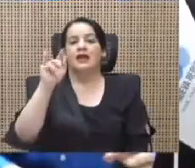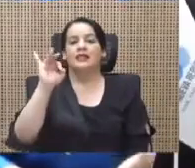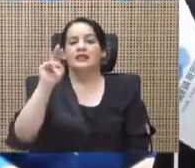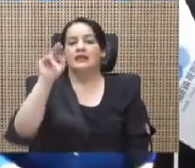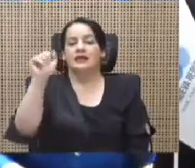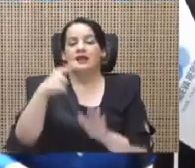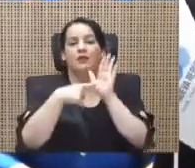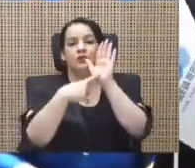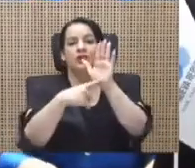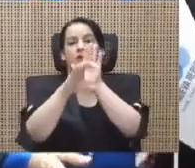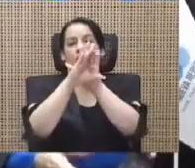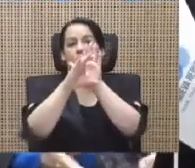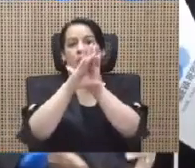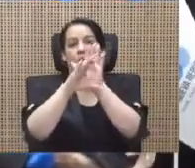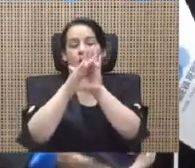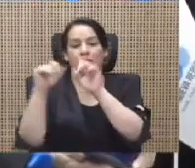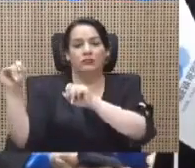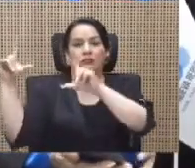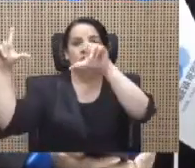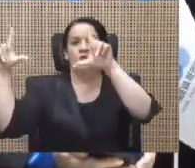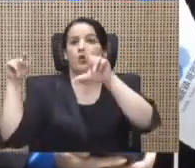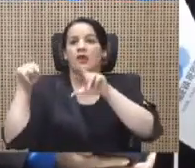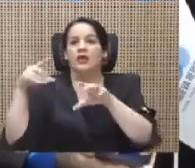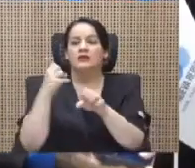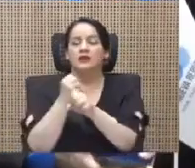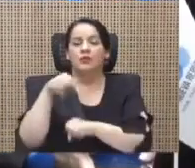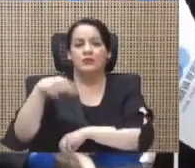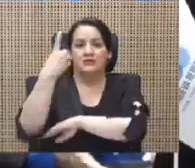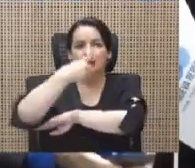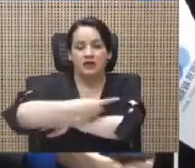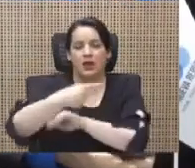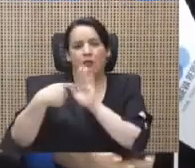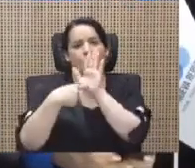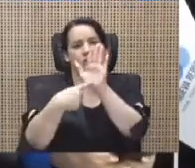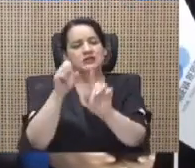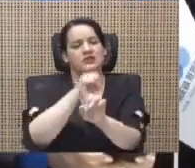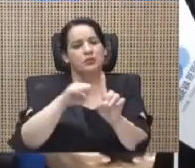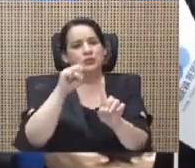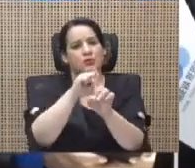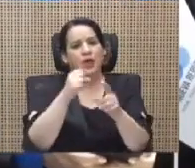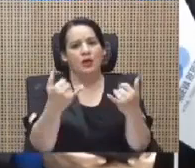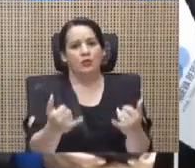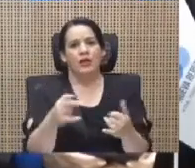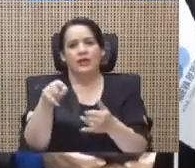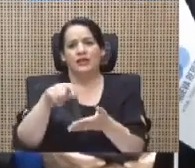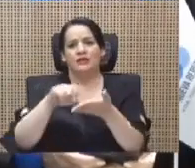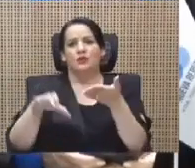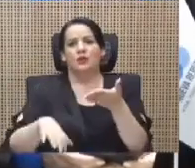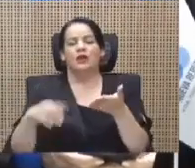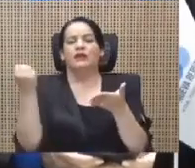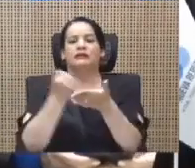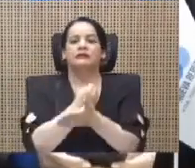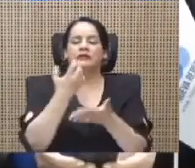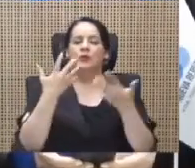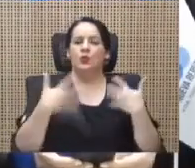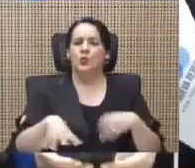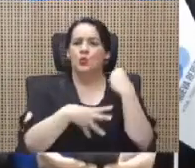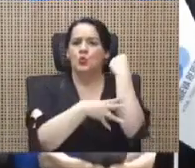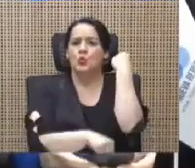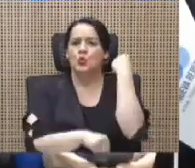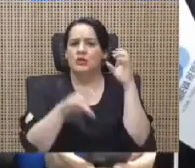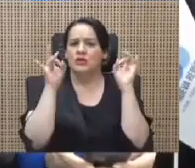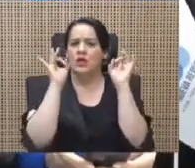que tomamos ese día y que muestran la situación actual de esa escuela que es lamentablemente precaria, da terror